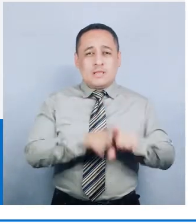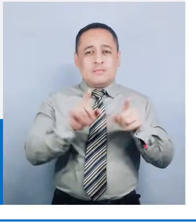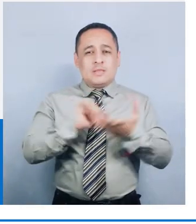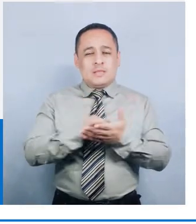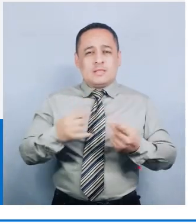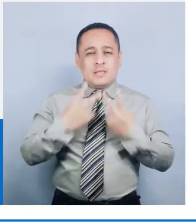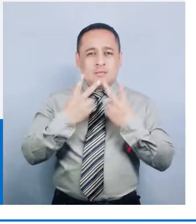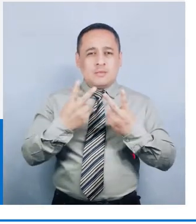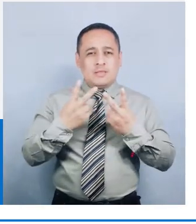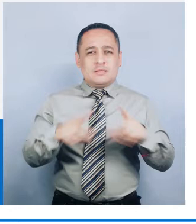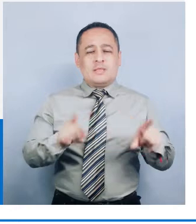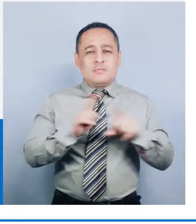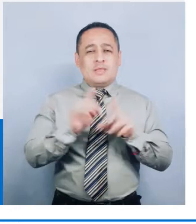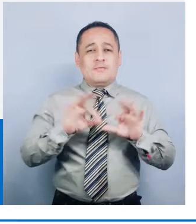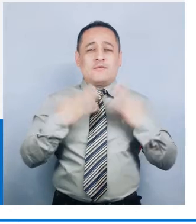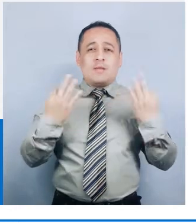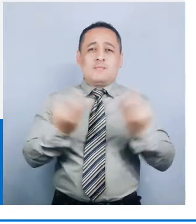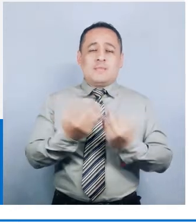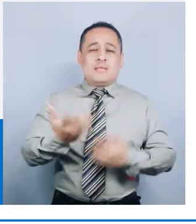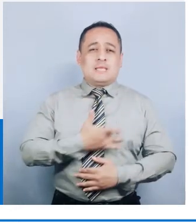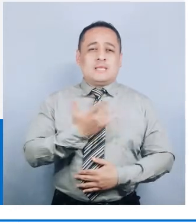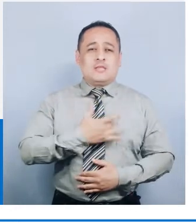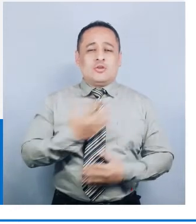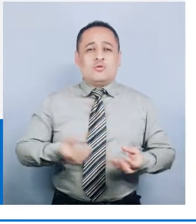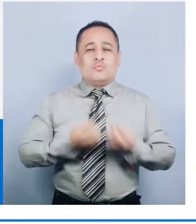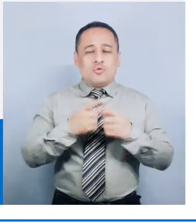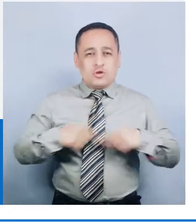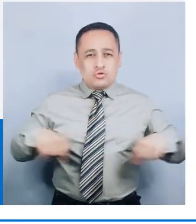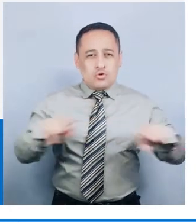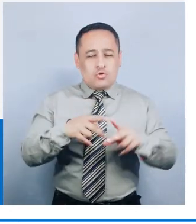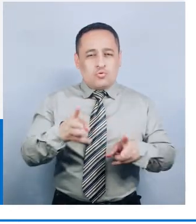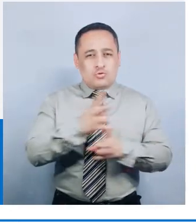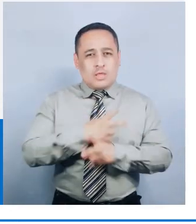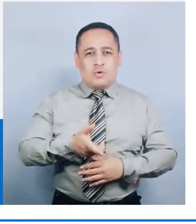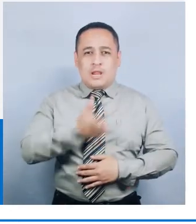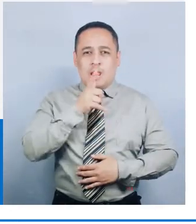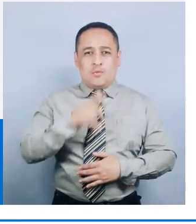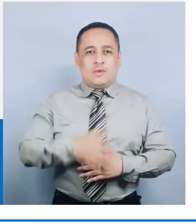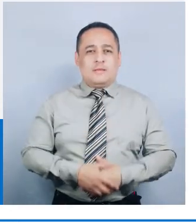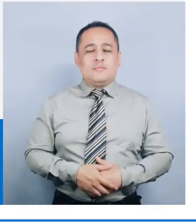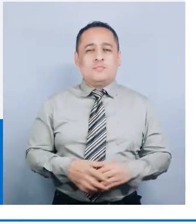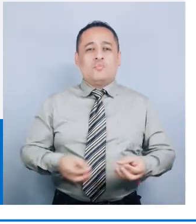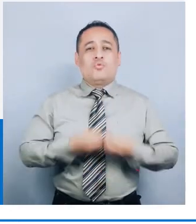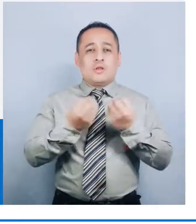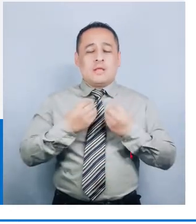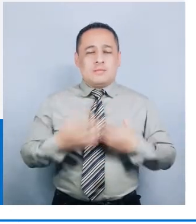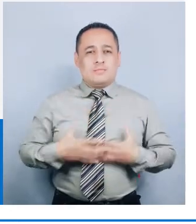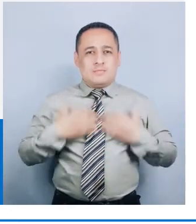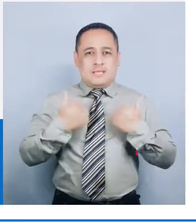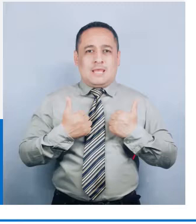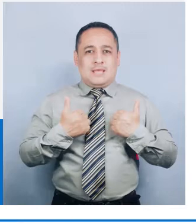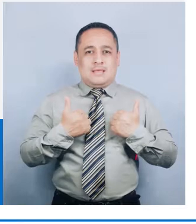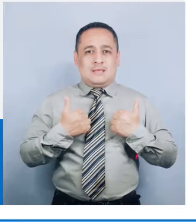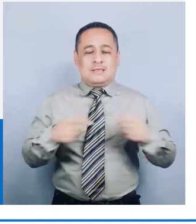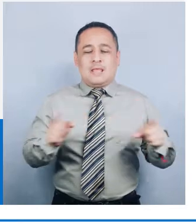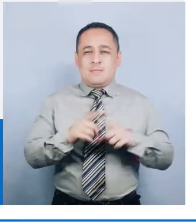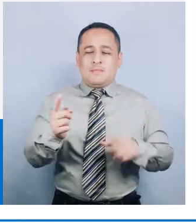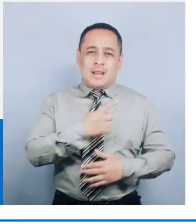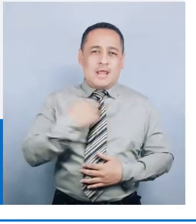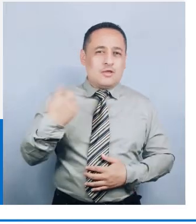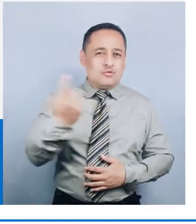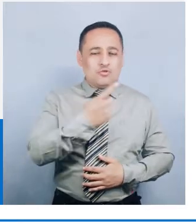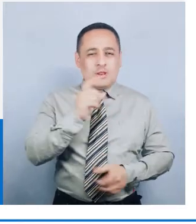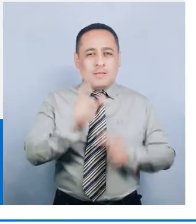Lo que me motivó es mi familia. Que cuidamos el agua. Porque es cuenta de vida para